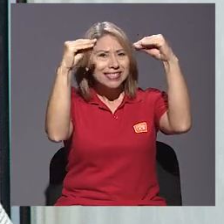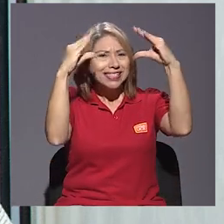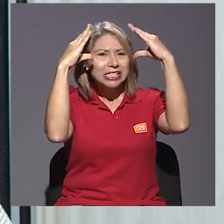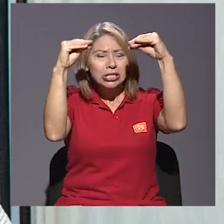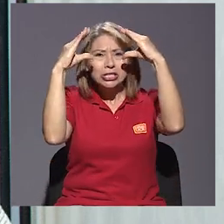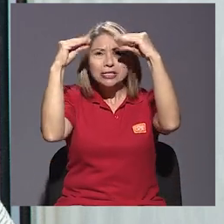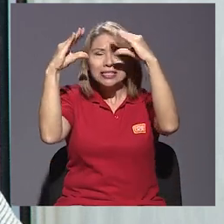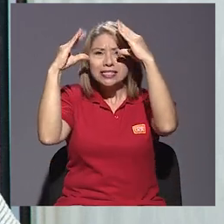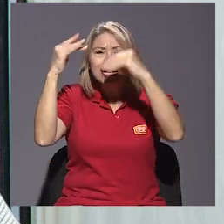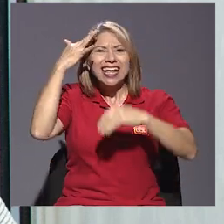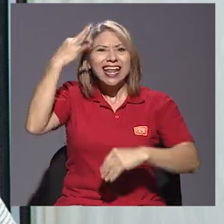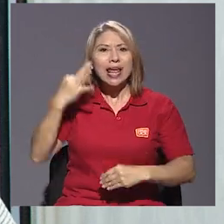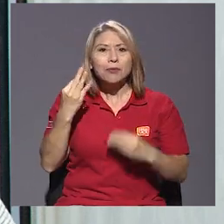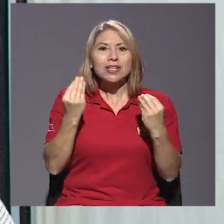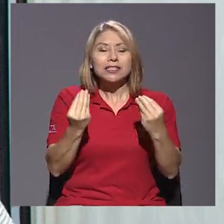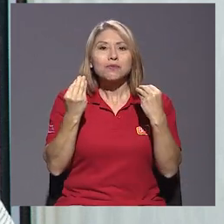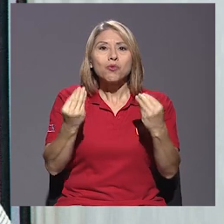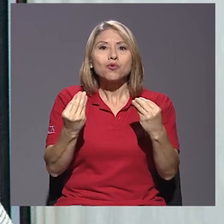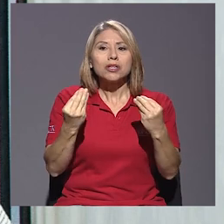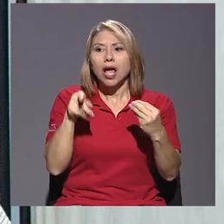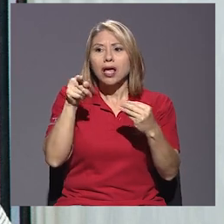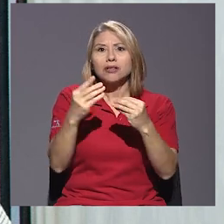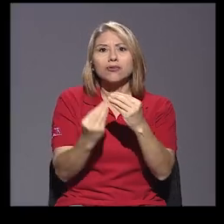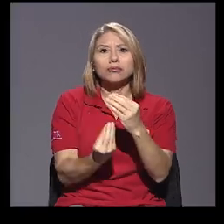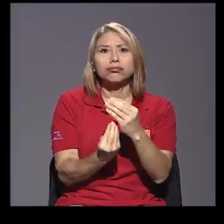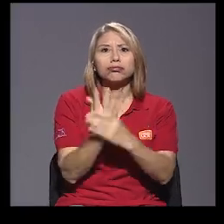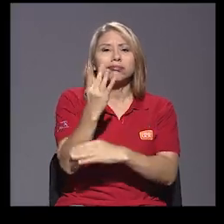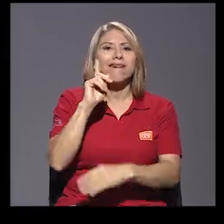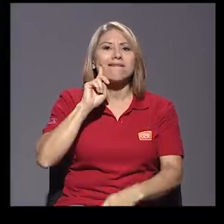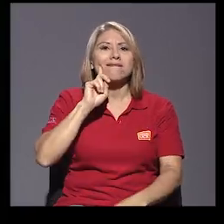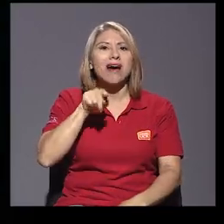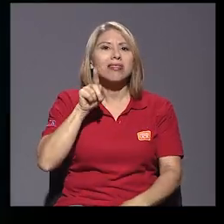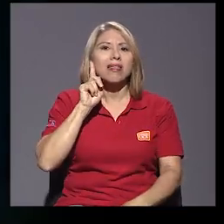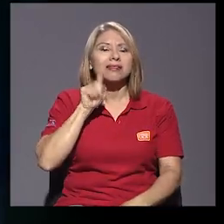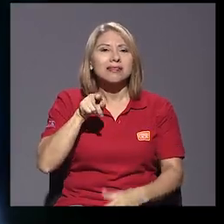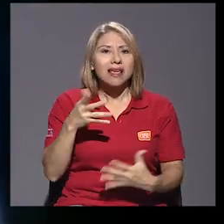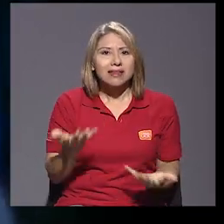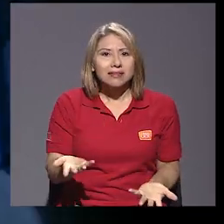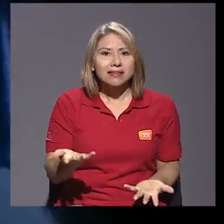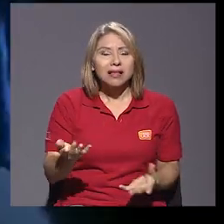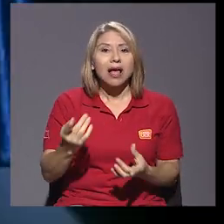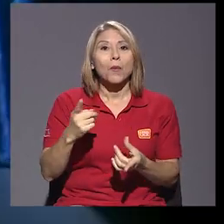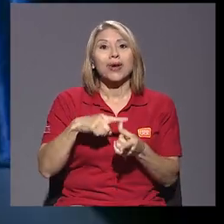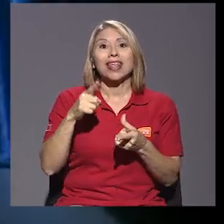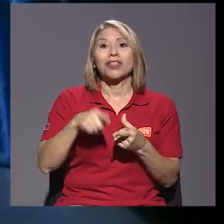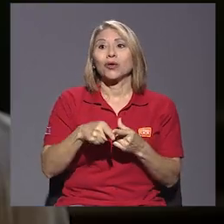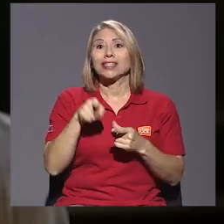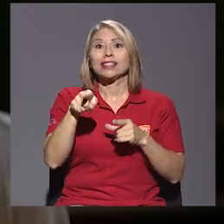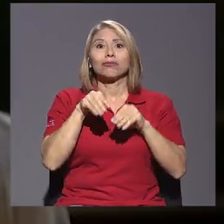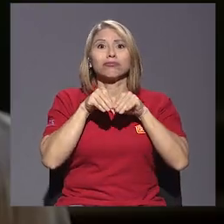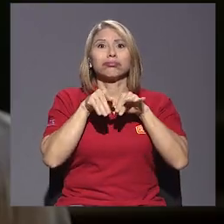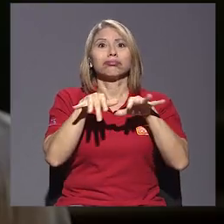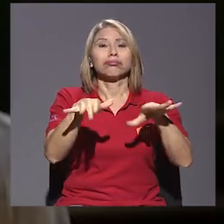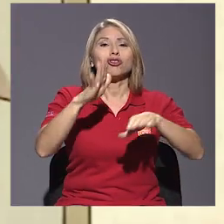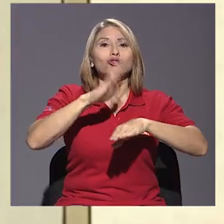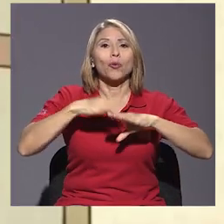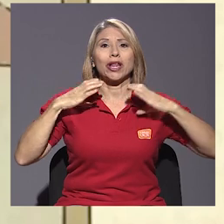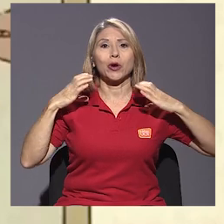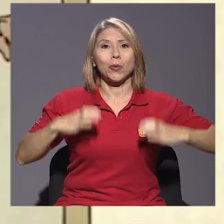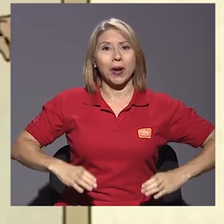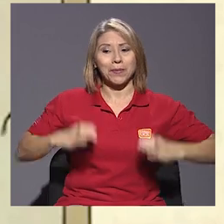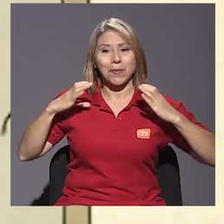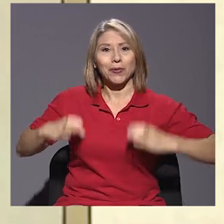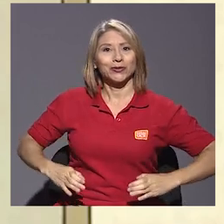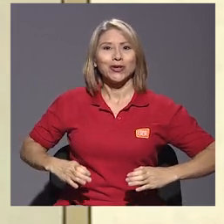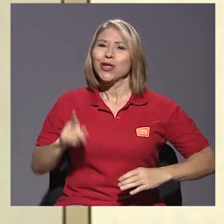mucha, lo que hace es crear fantasías. Porque entonces te hablan de cuerpos que no